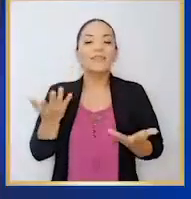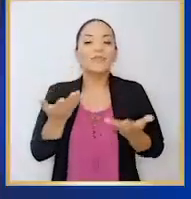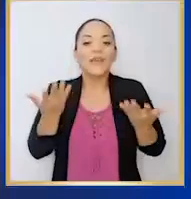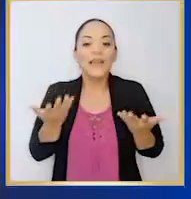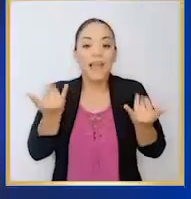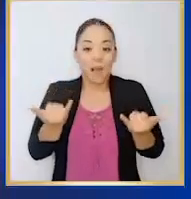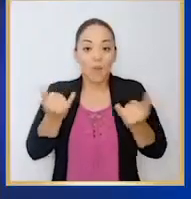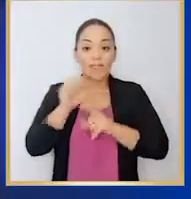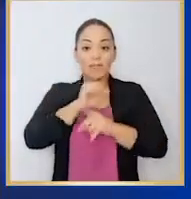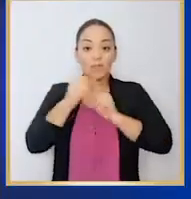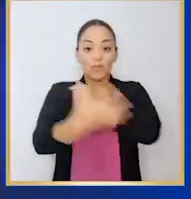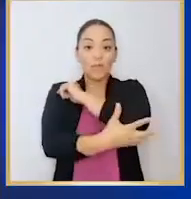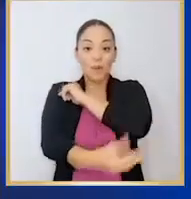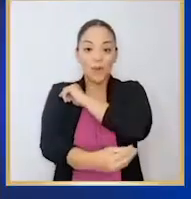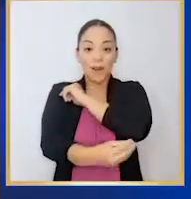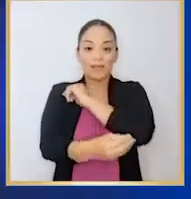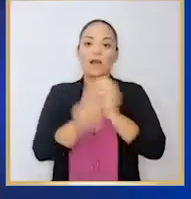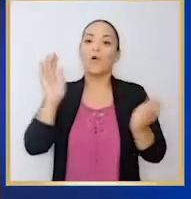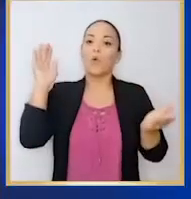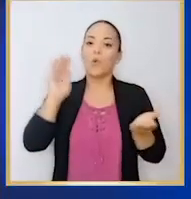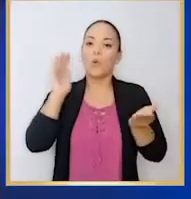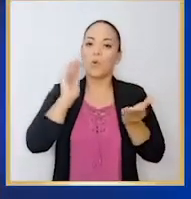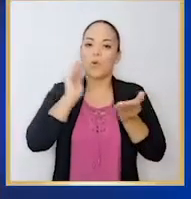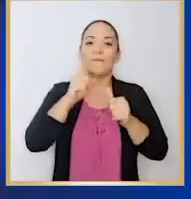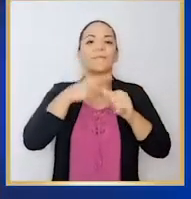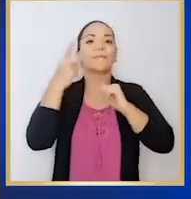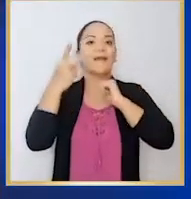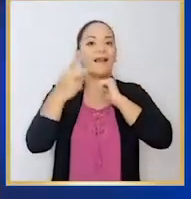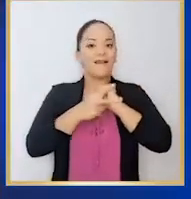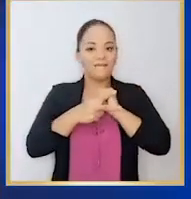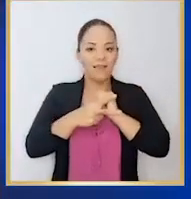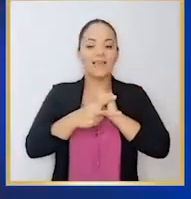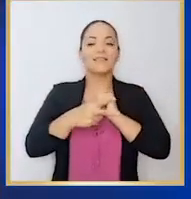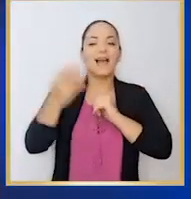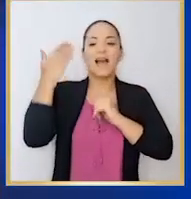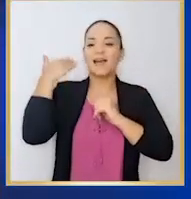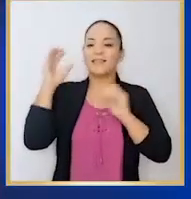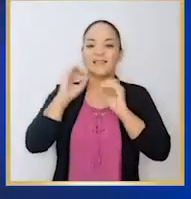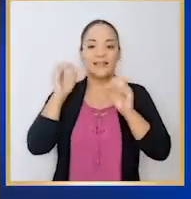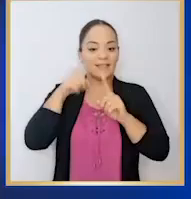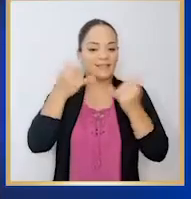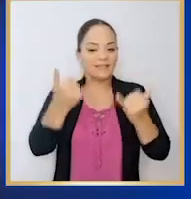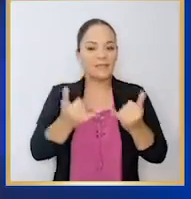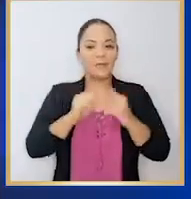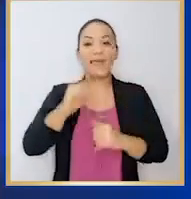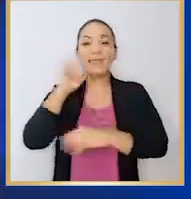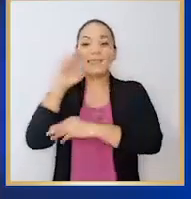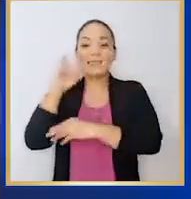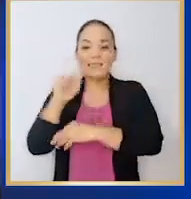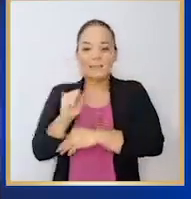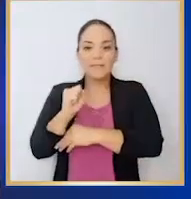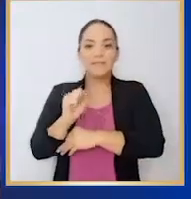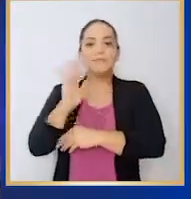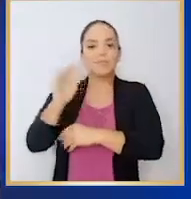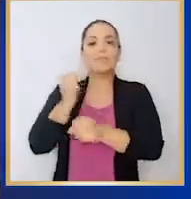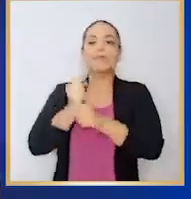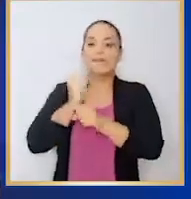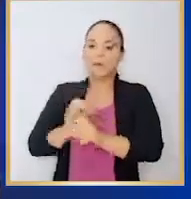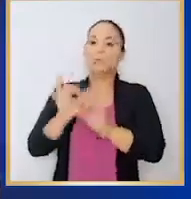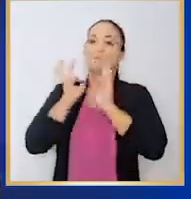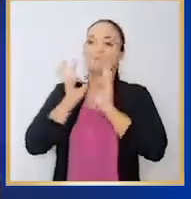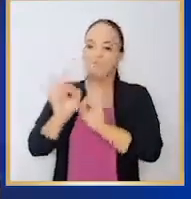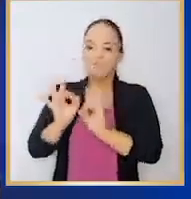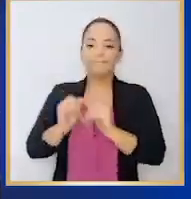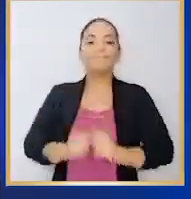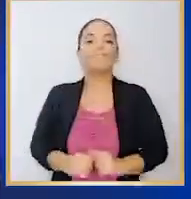visto cómo la pobreza en Costa Rica cayó por primera vez en muchísimos años. El IMAS ha hecho